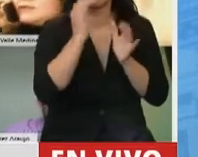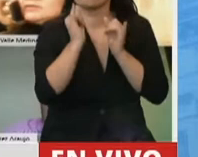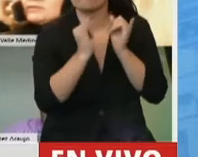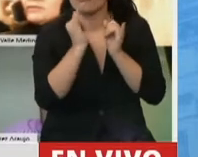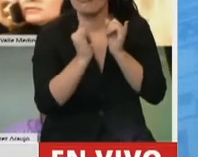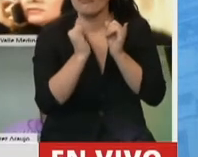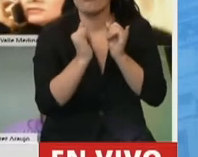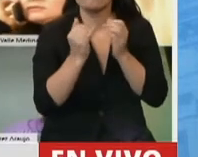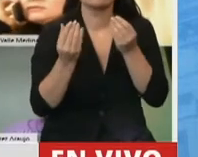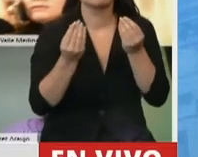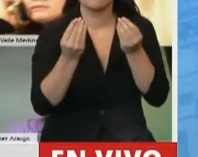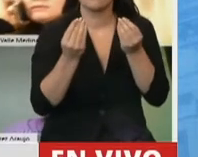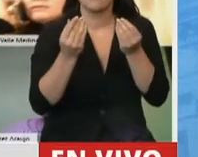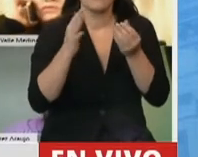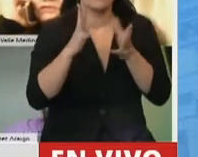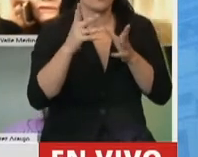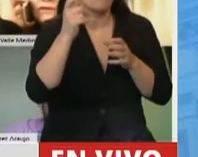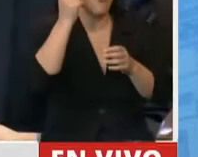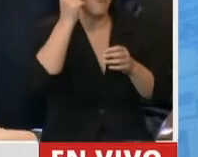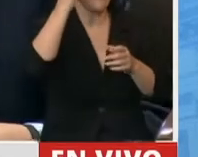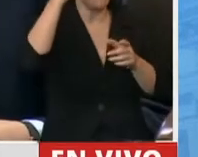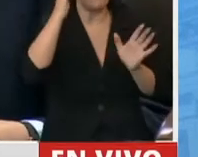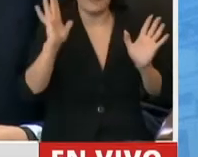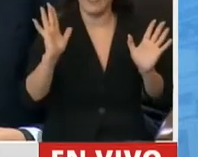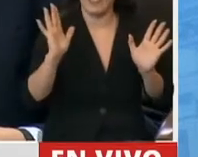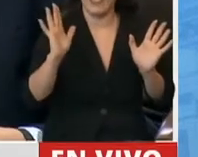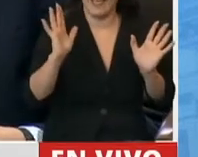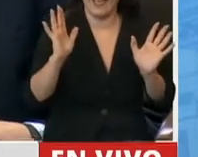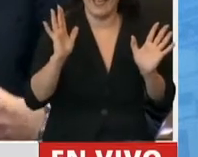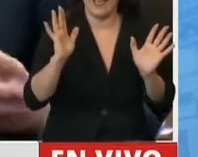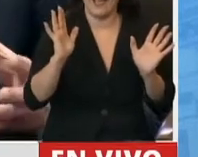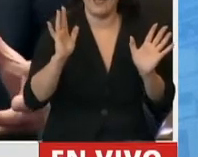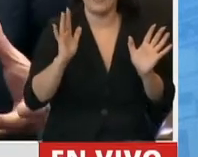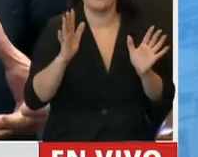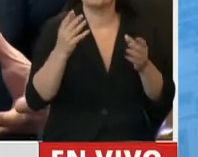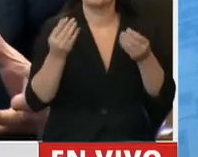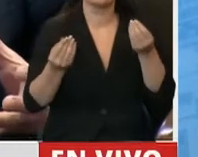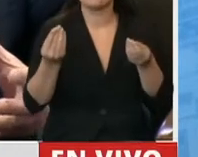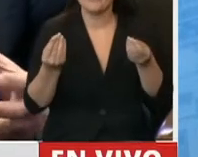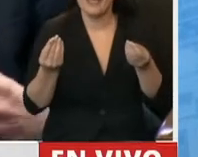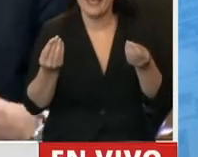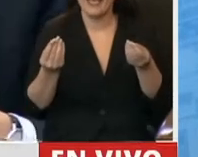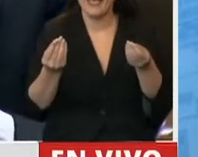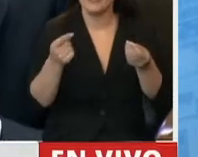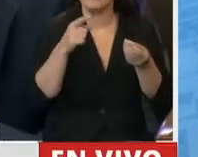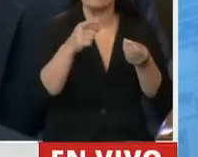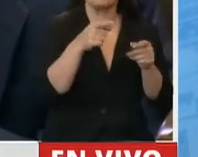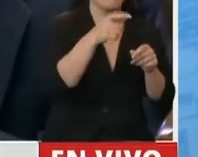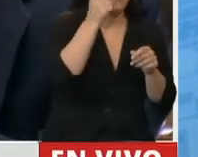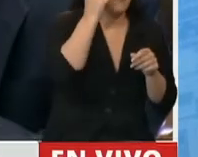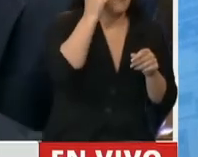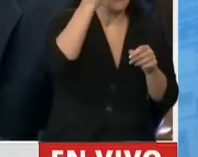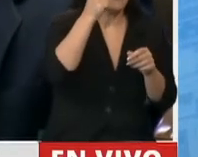una idea, un hilo de contraponer la idea